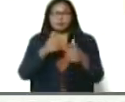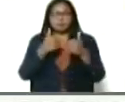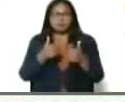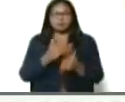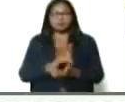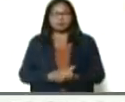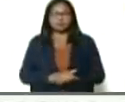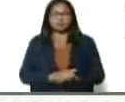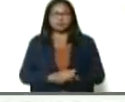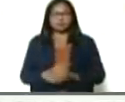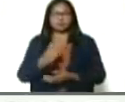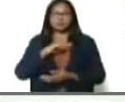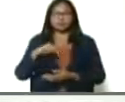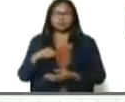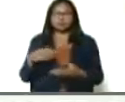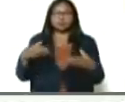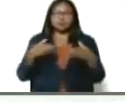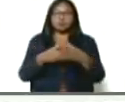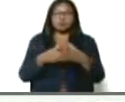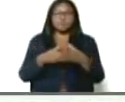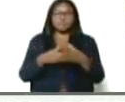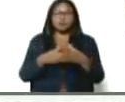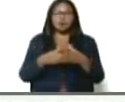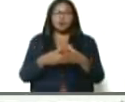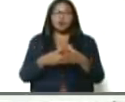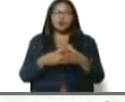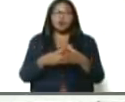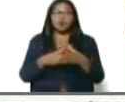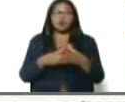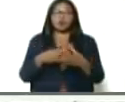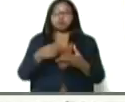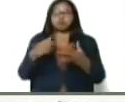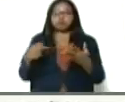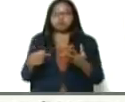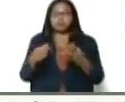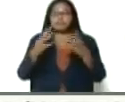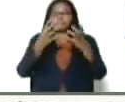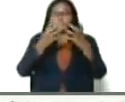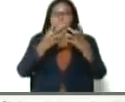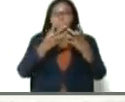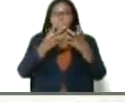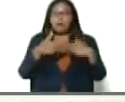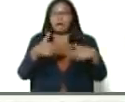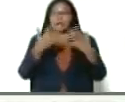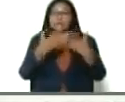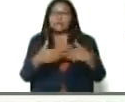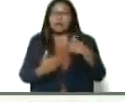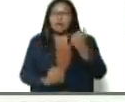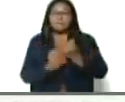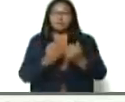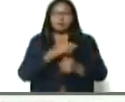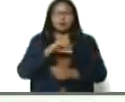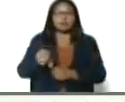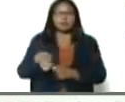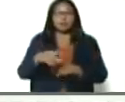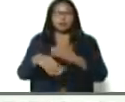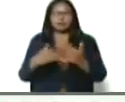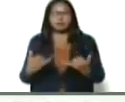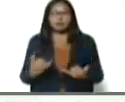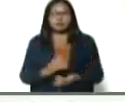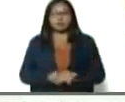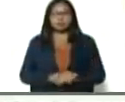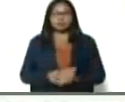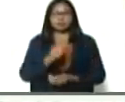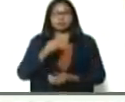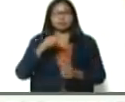por, nuestros equipos, de Pedro Camejo, con maquinarias, también, del apoyo del estado, que, definitivamente,